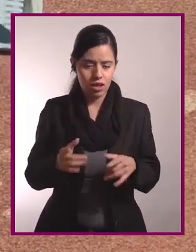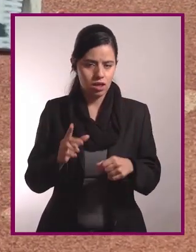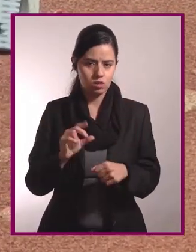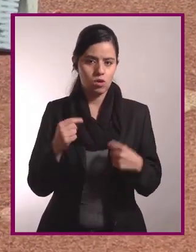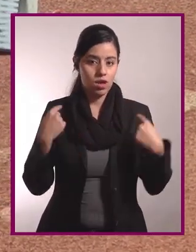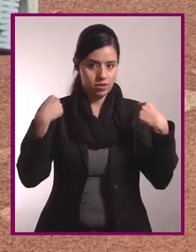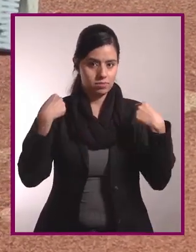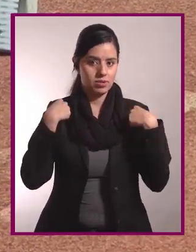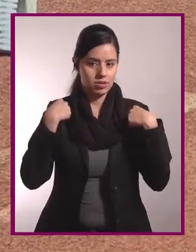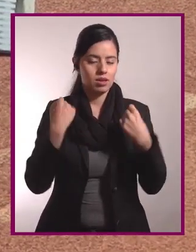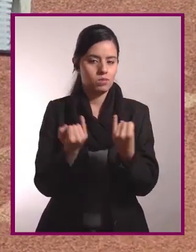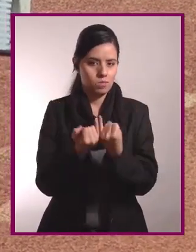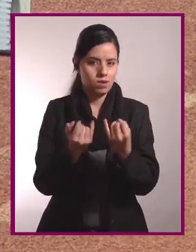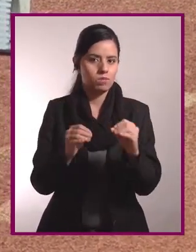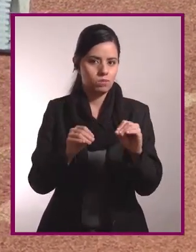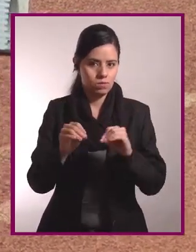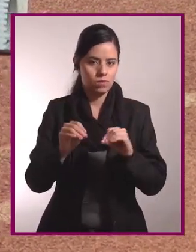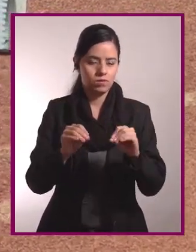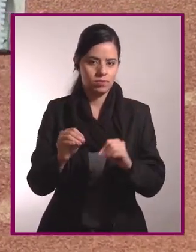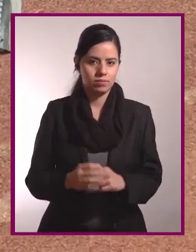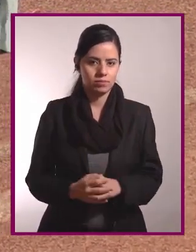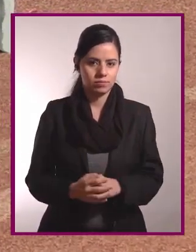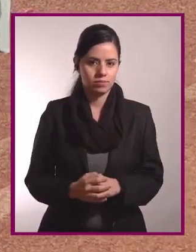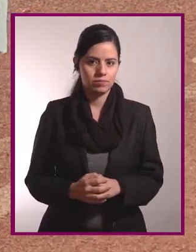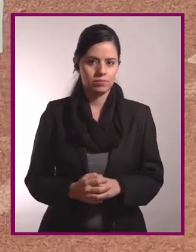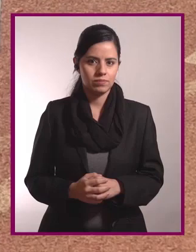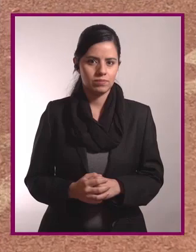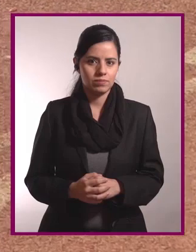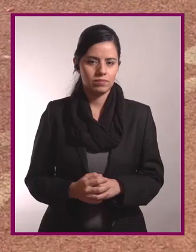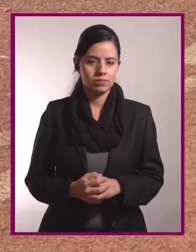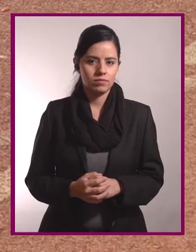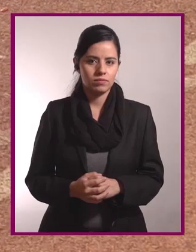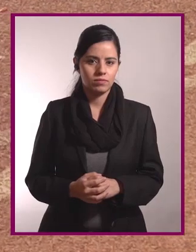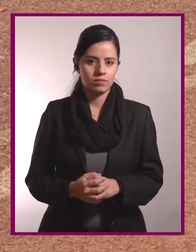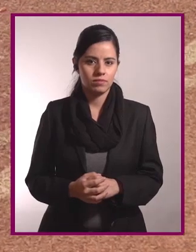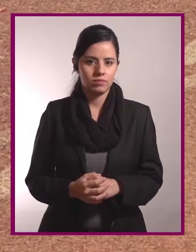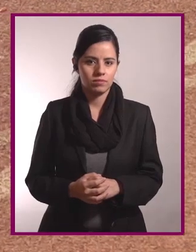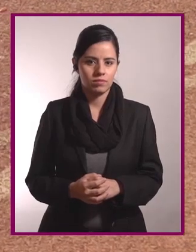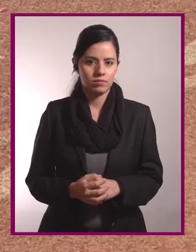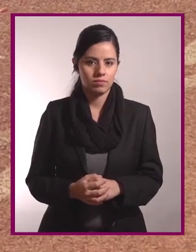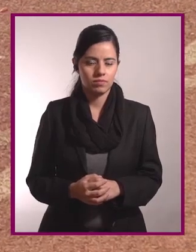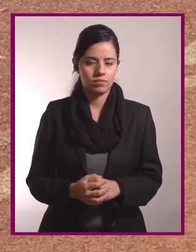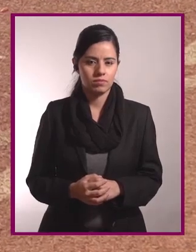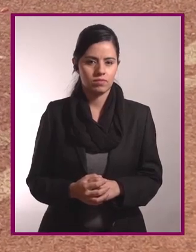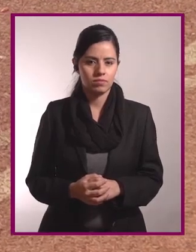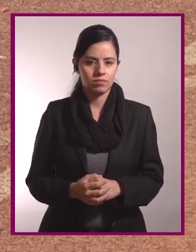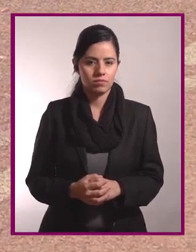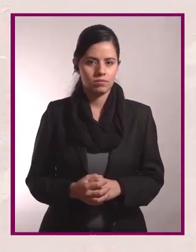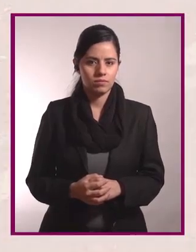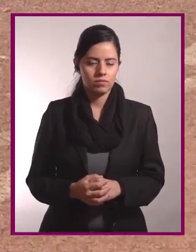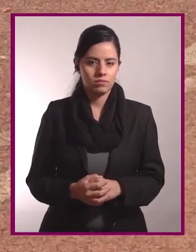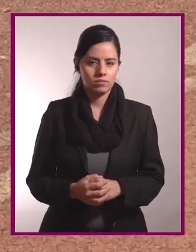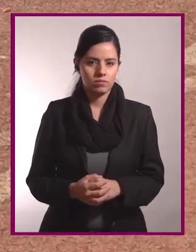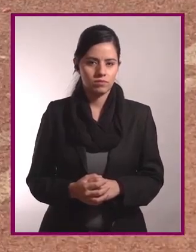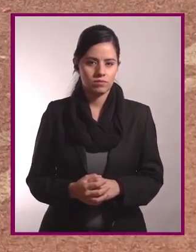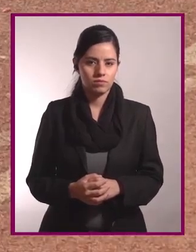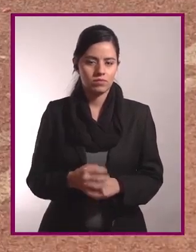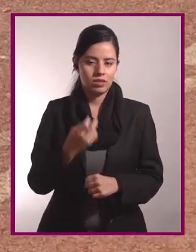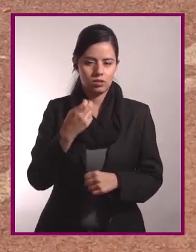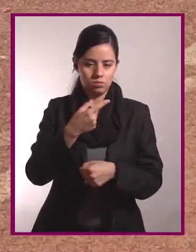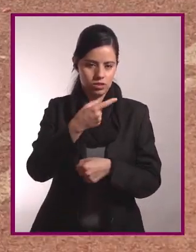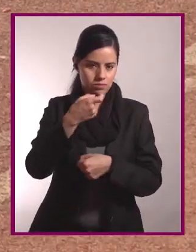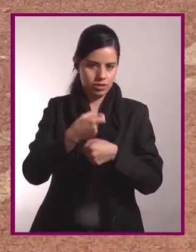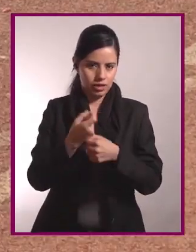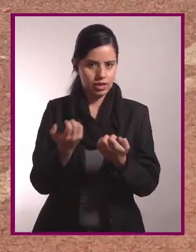así con la cabeza, sin intentar levantar la parte superior del cuerpo lo más posible. Este sería